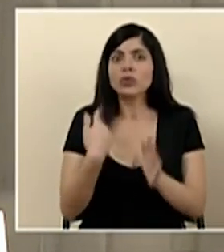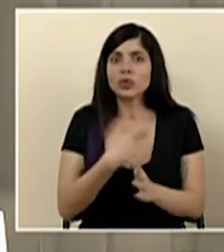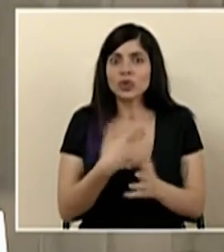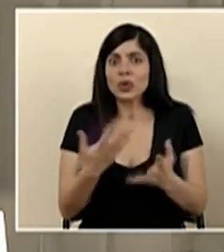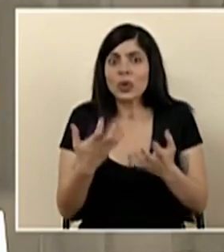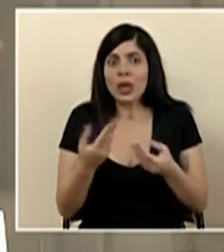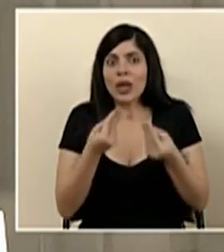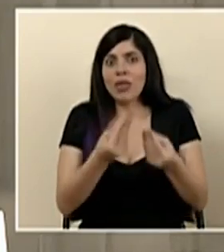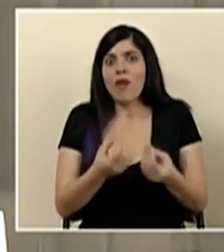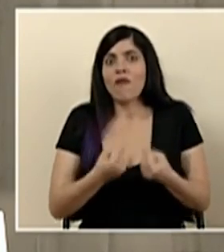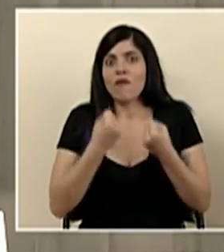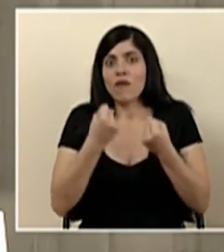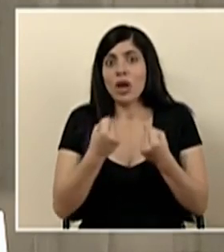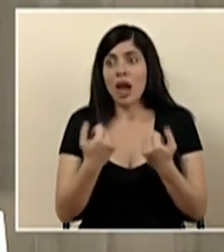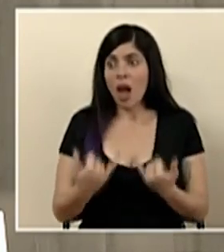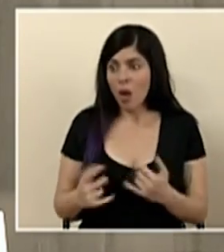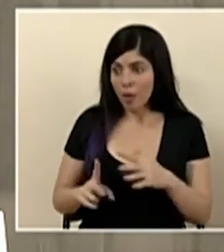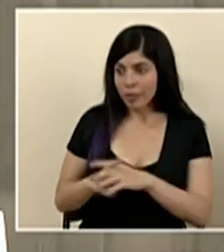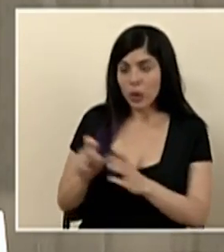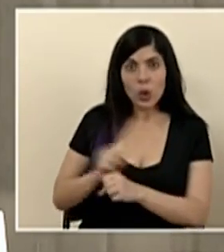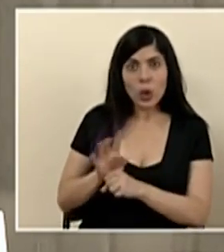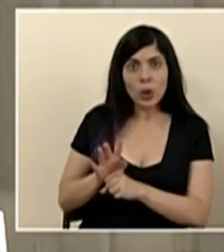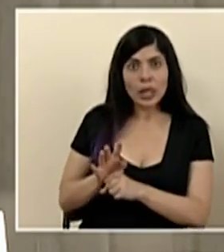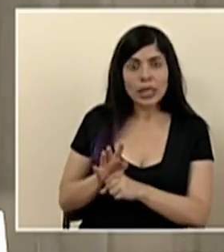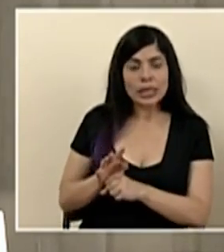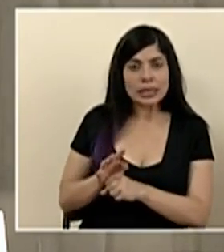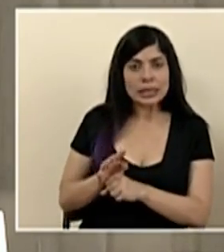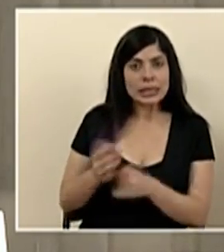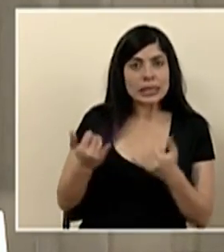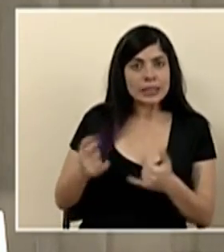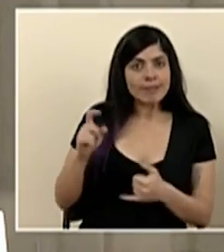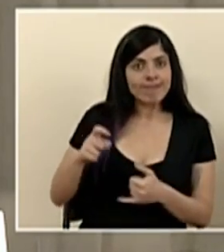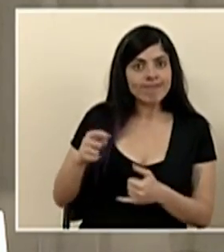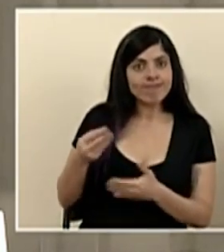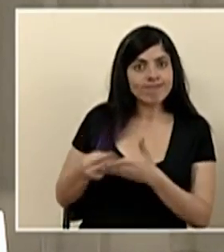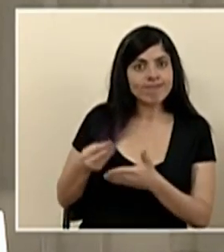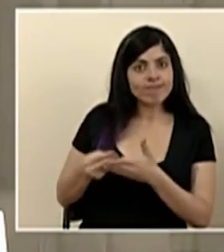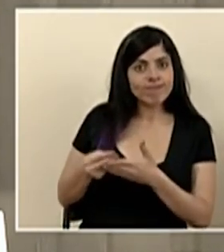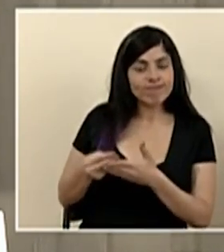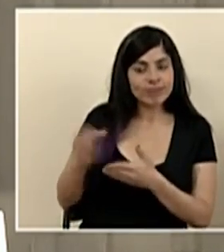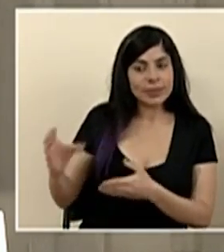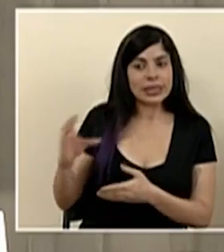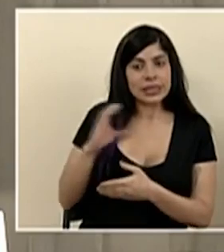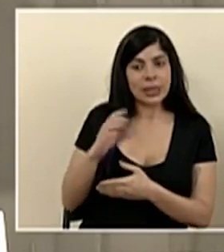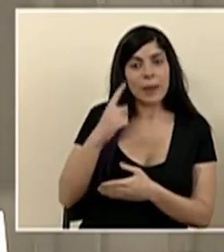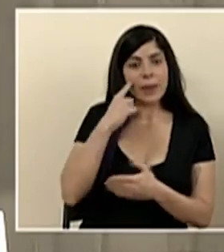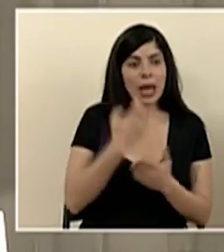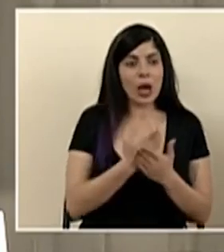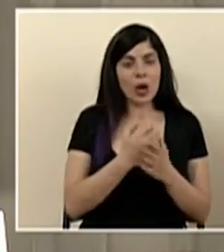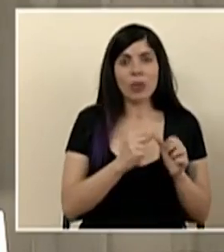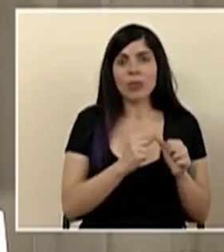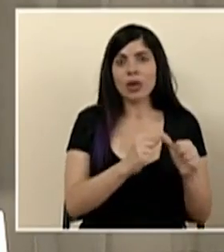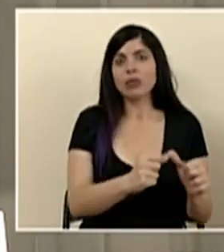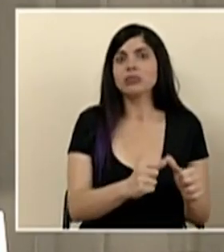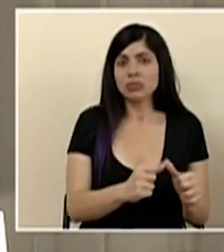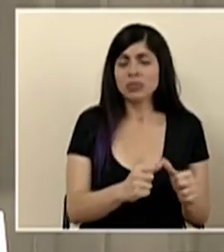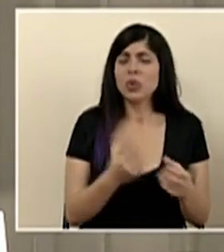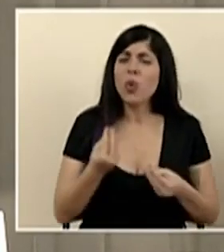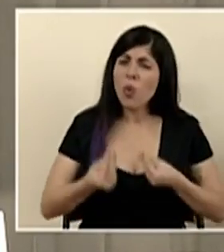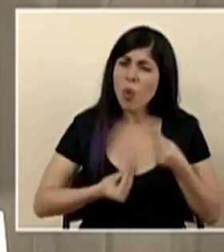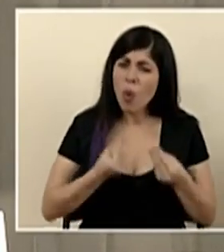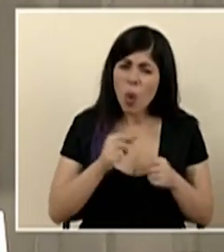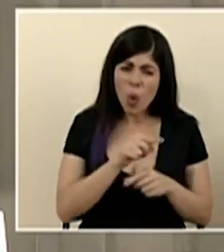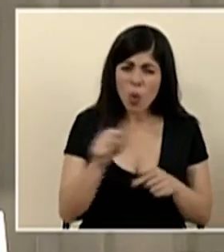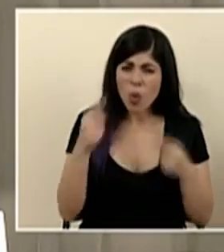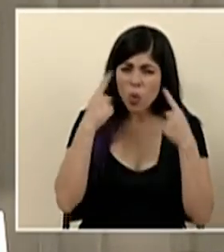queremos fortalecerlo y ahora viene el covid y ahora necesitamos esa inversión también para mantener nuestra economía ¿cómo vamos a